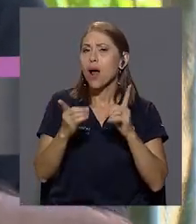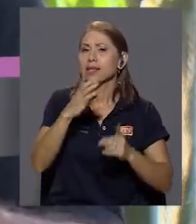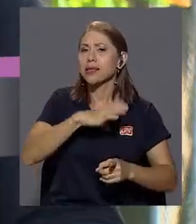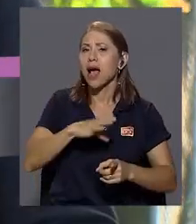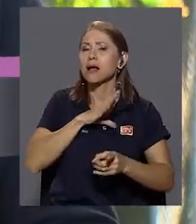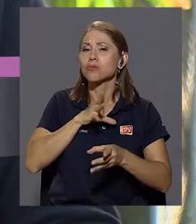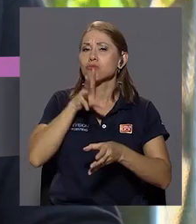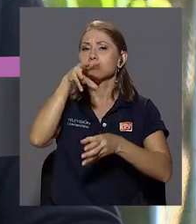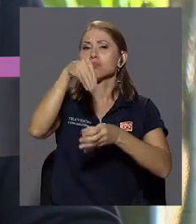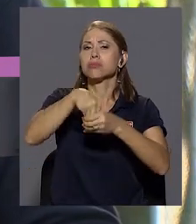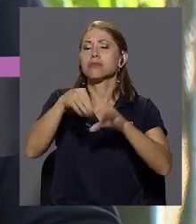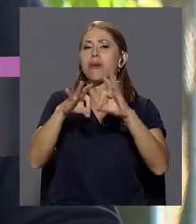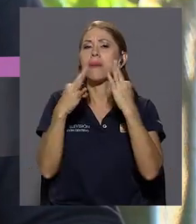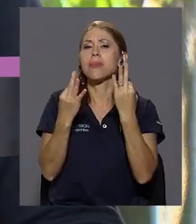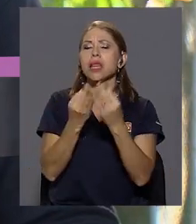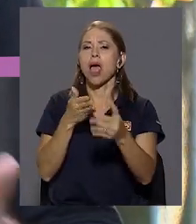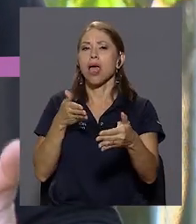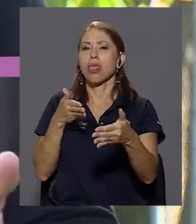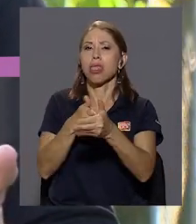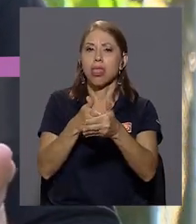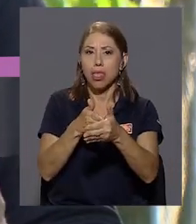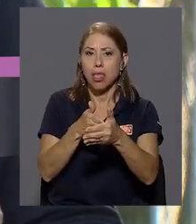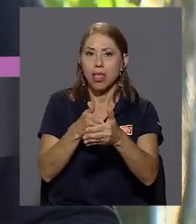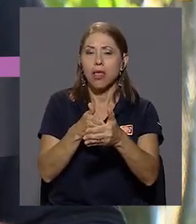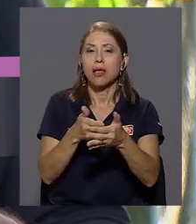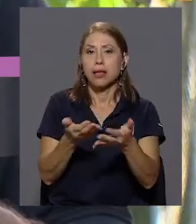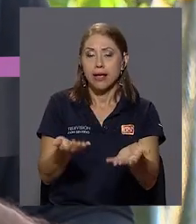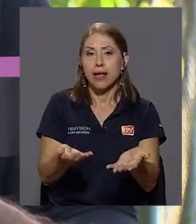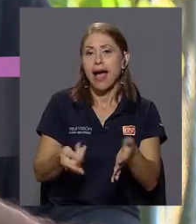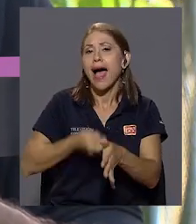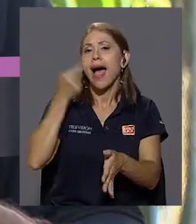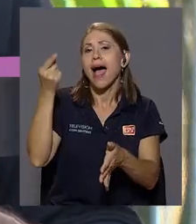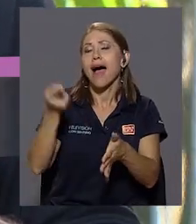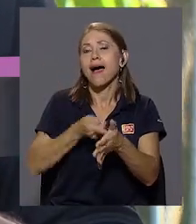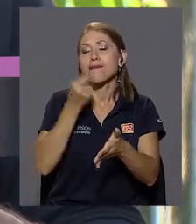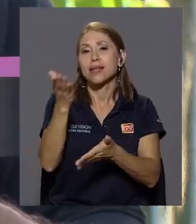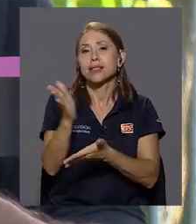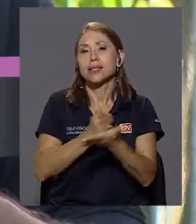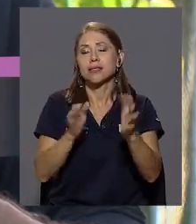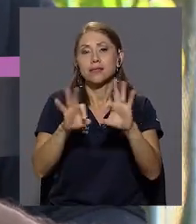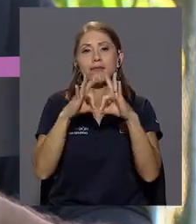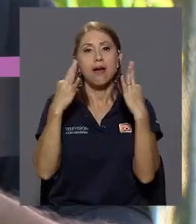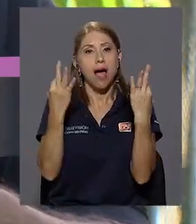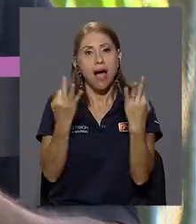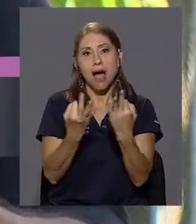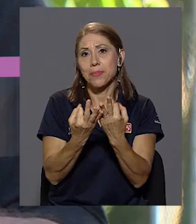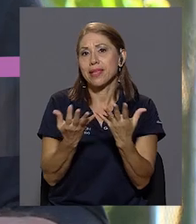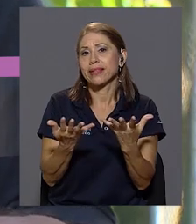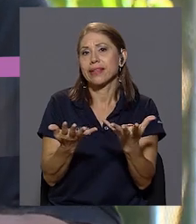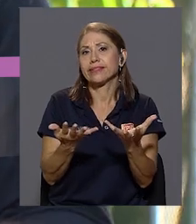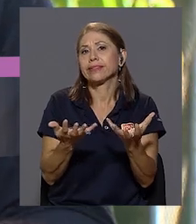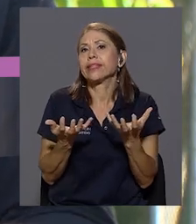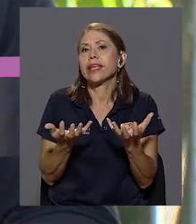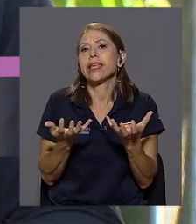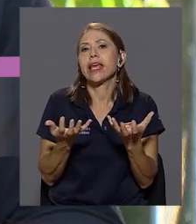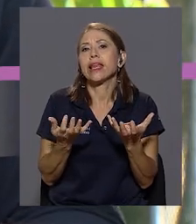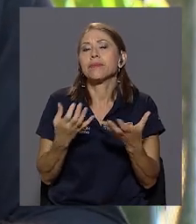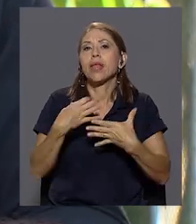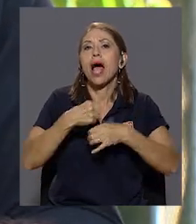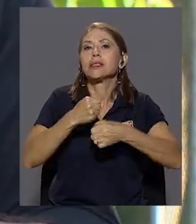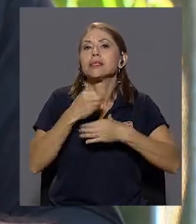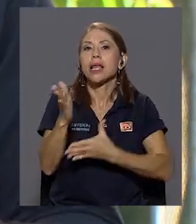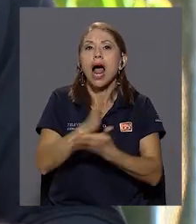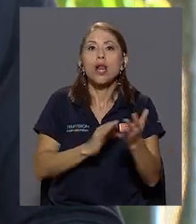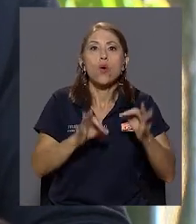afectando dentro de la familia, ¿verdad?, como hablábamos antes, a veces hay familias que queriendo hacer algo, un bien,